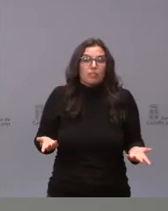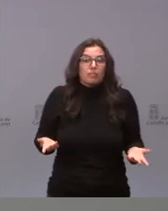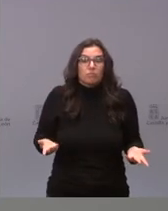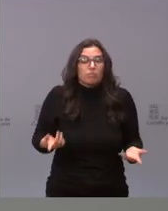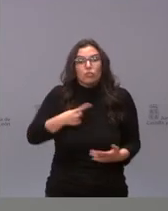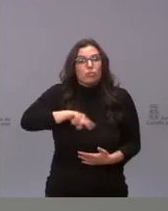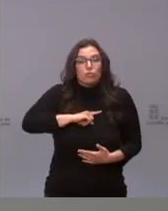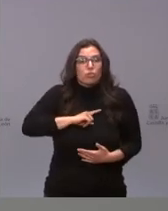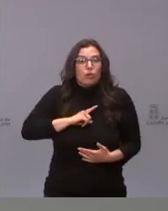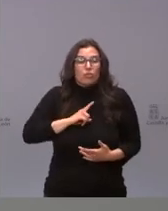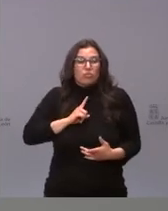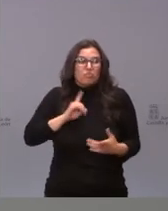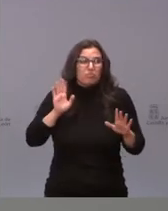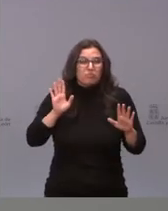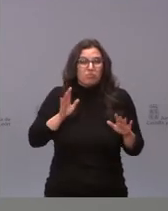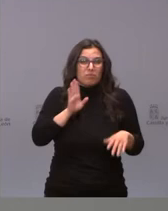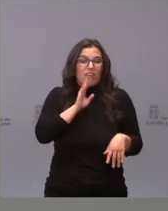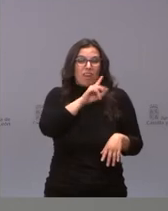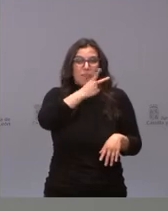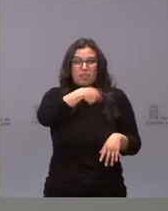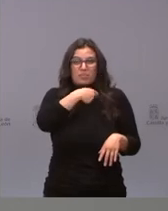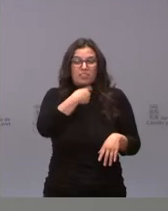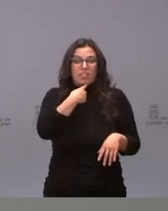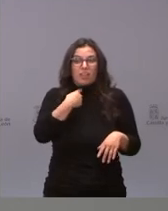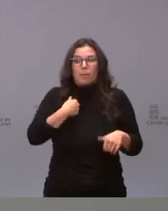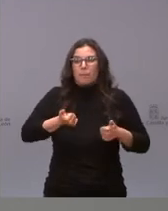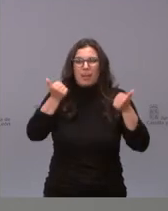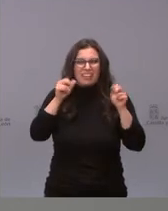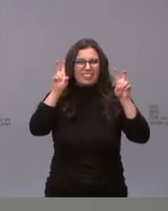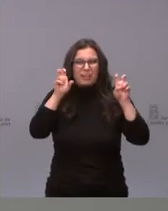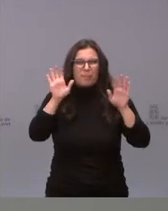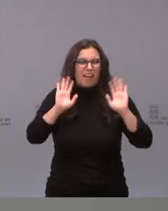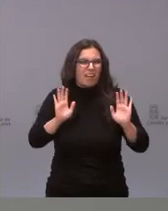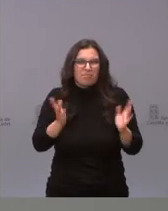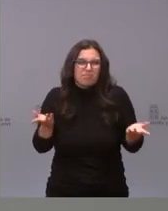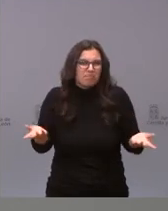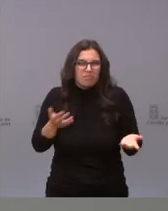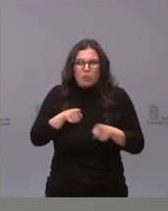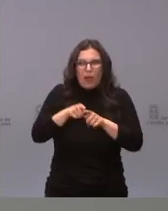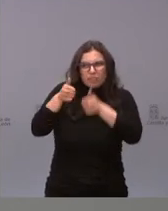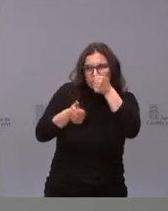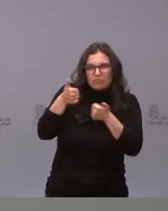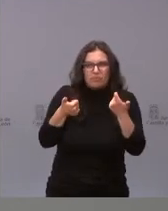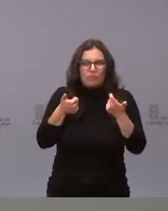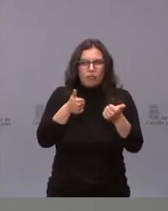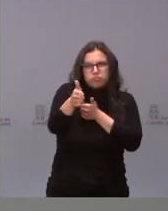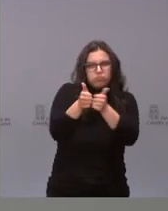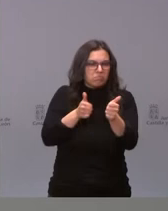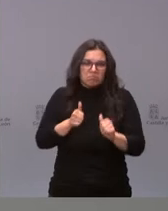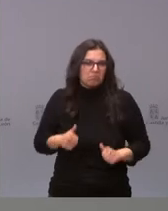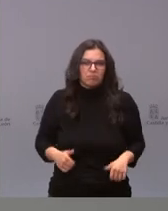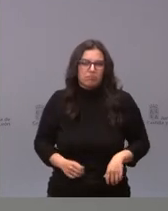nosotros no vamos a entrar, como bien ha dicho el vicepresidente, no vamos a entrar en esa carrera ni mucho menos.